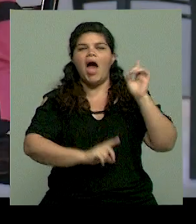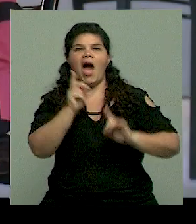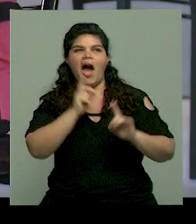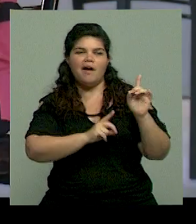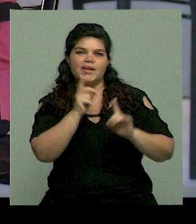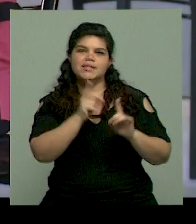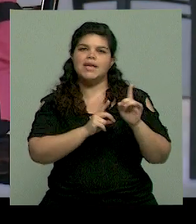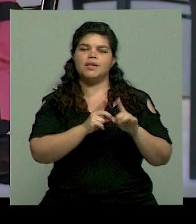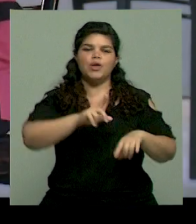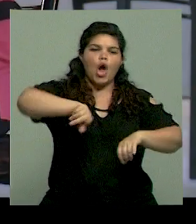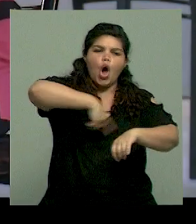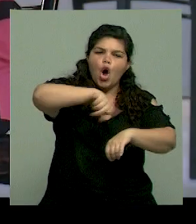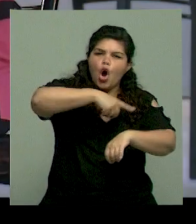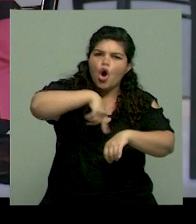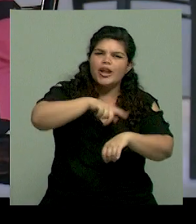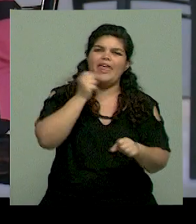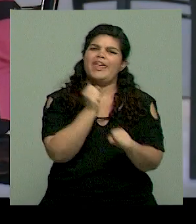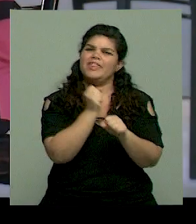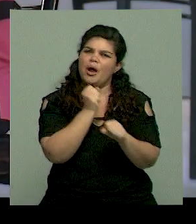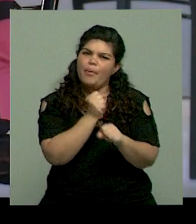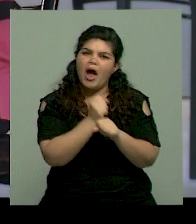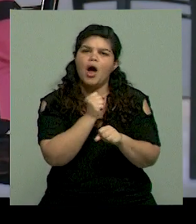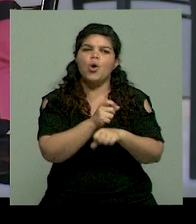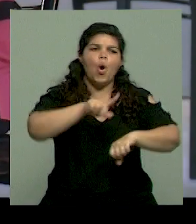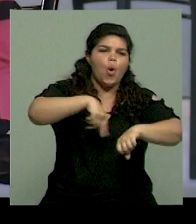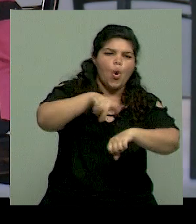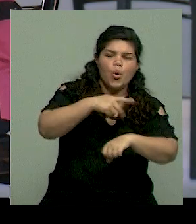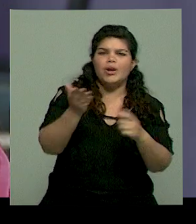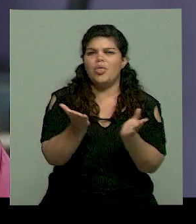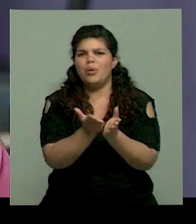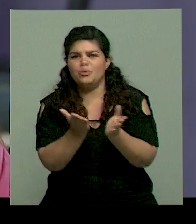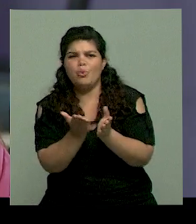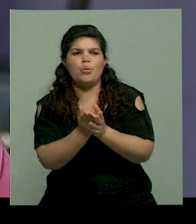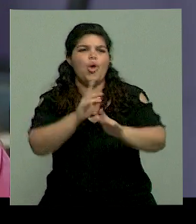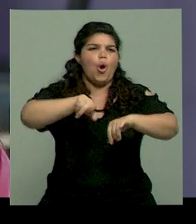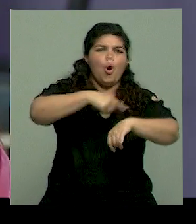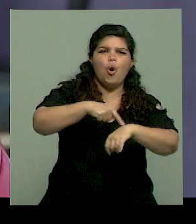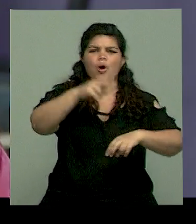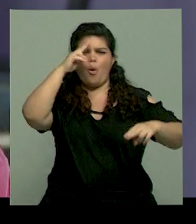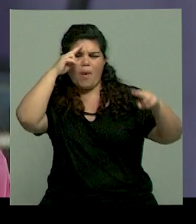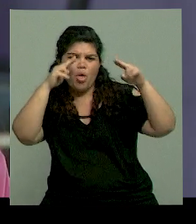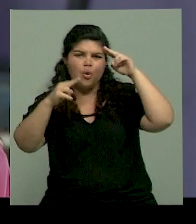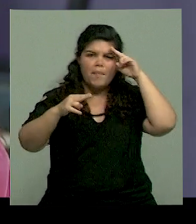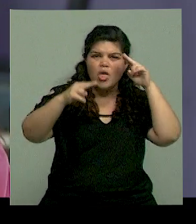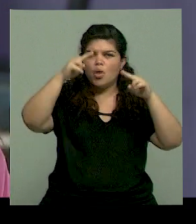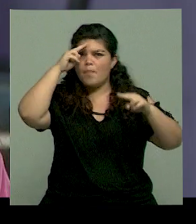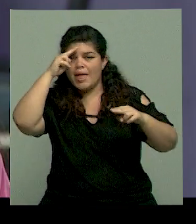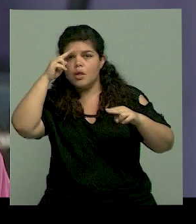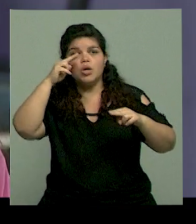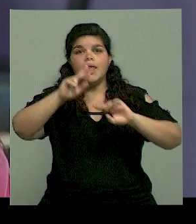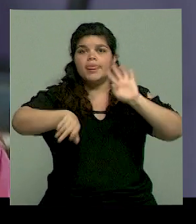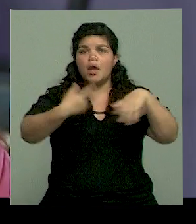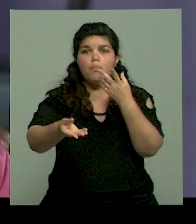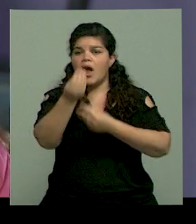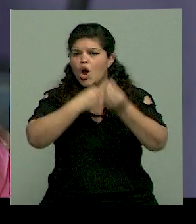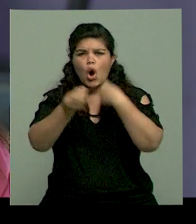sé si excesos, pero la carga horaria hace que uno vaya relegando algunas que otras comidas. Tal cual, o que termines comiendo